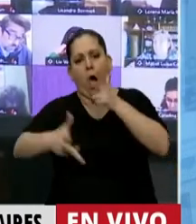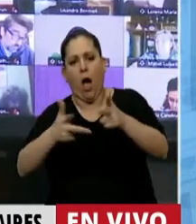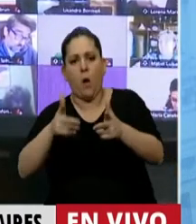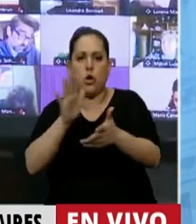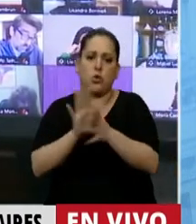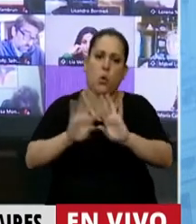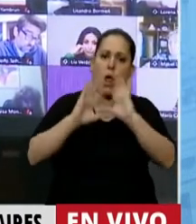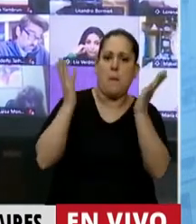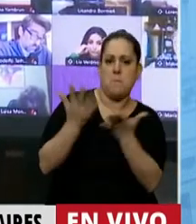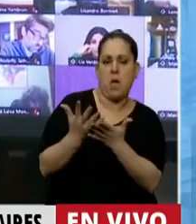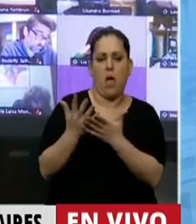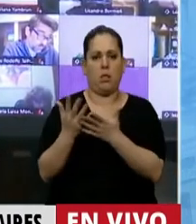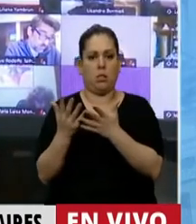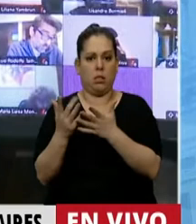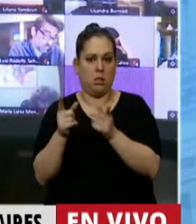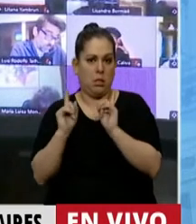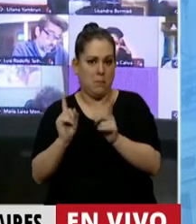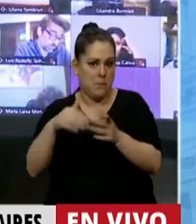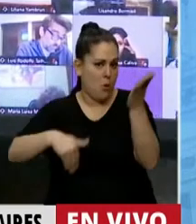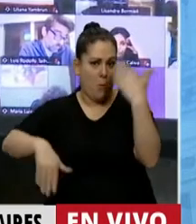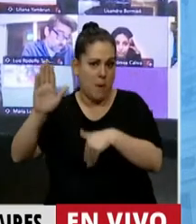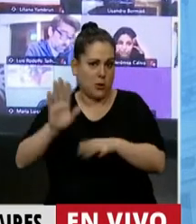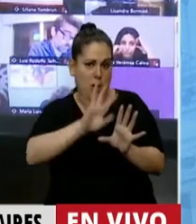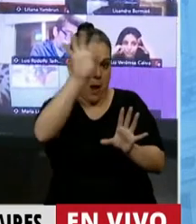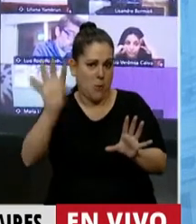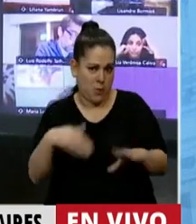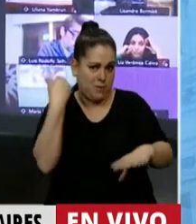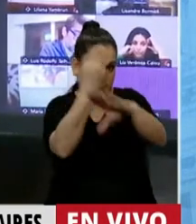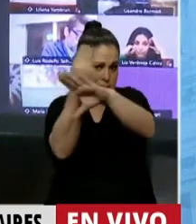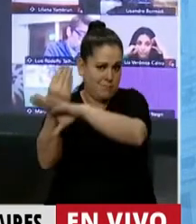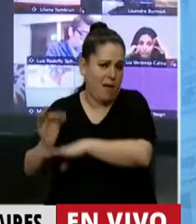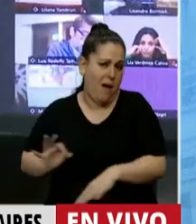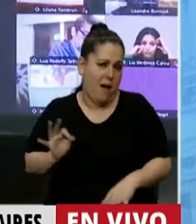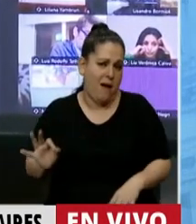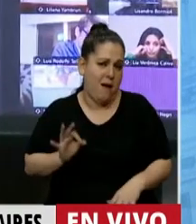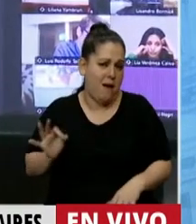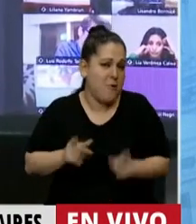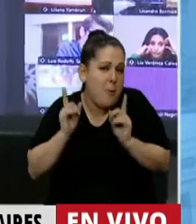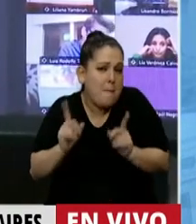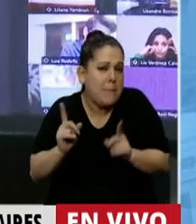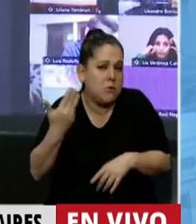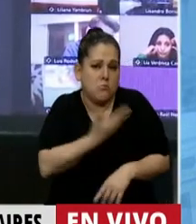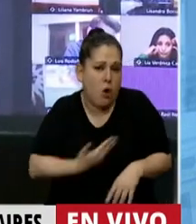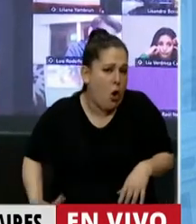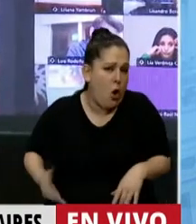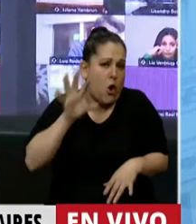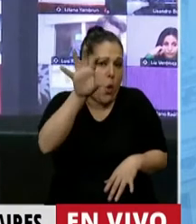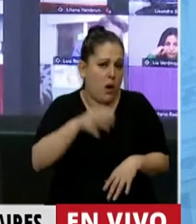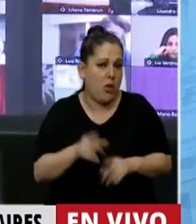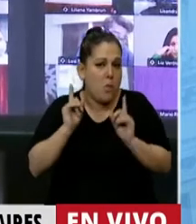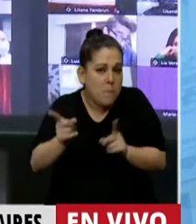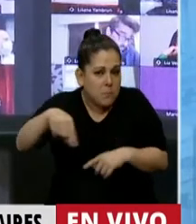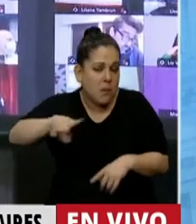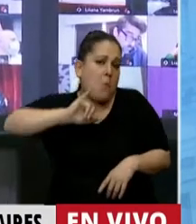y se agarran la cabeza, gobierna la enorme mayoría de las provincias hace décadas, son sus gobernadores los que autorizan el